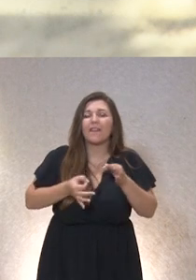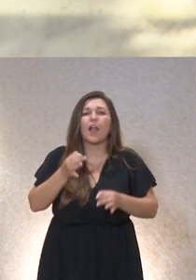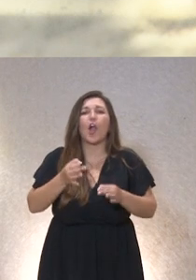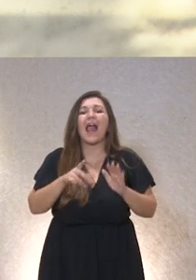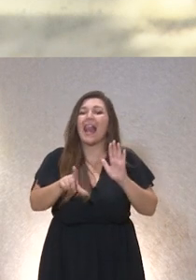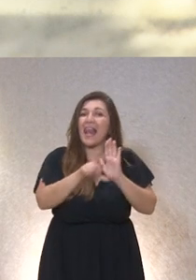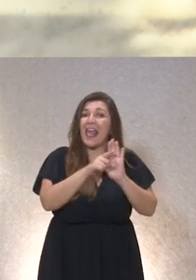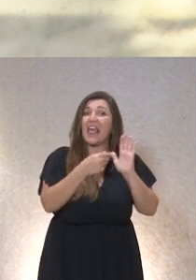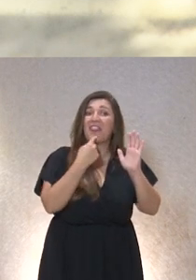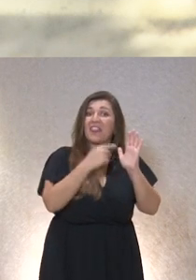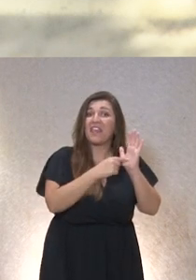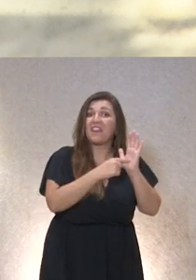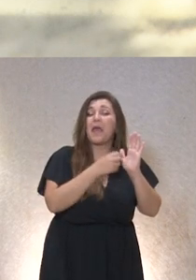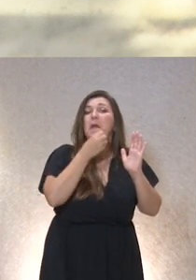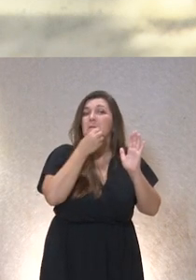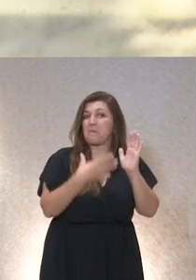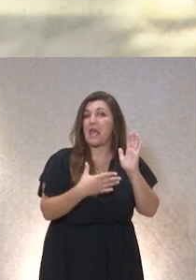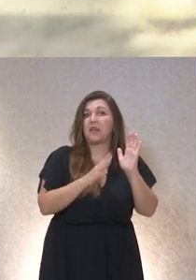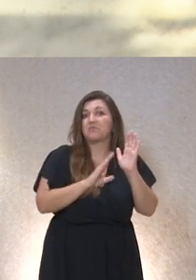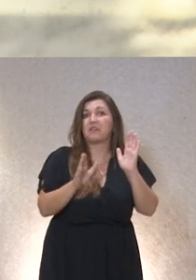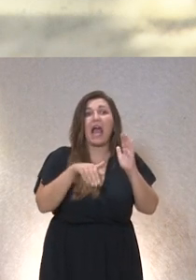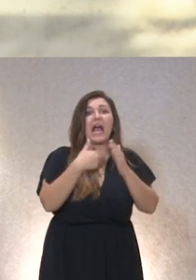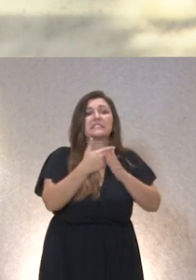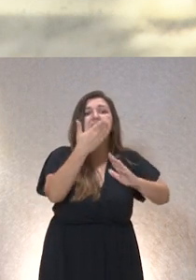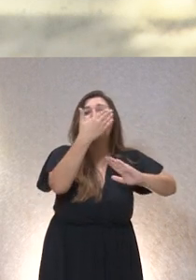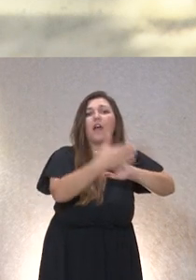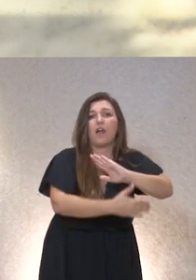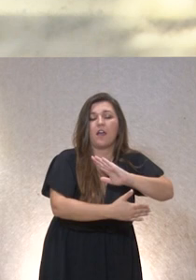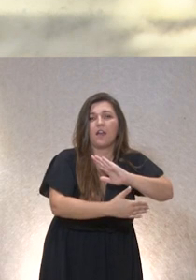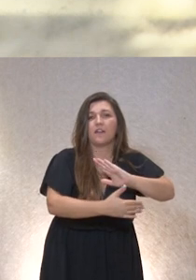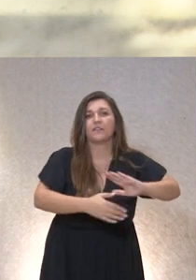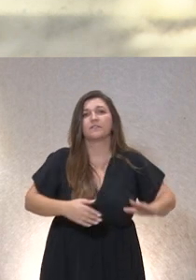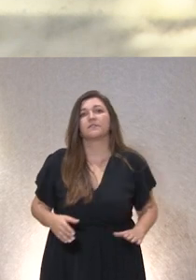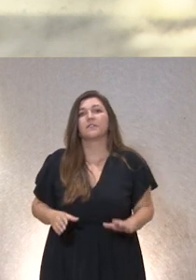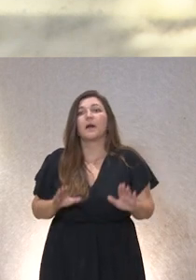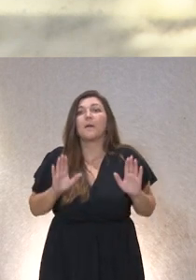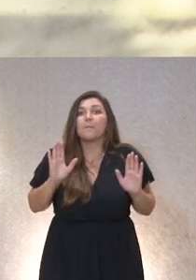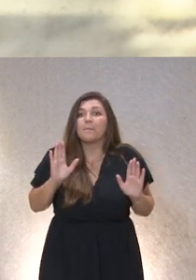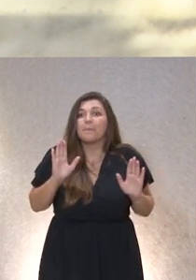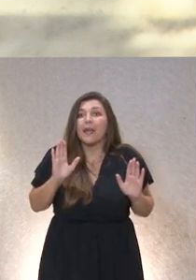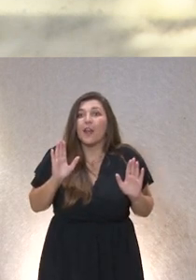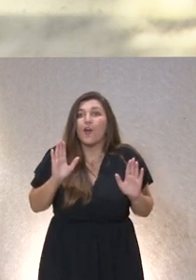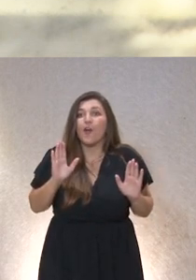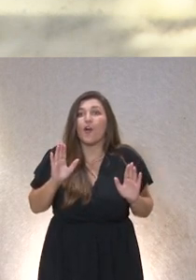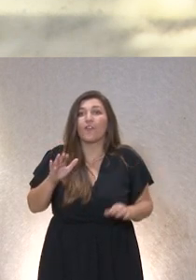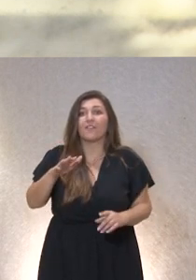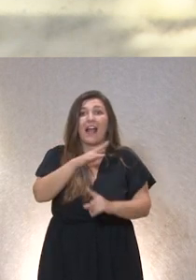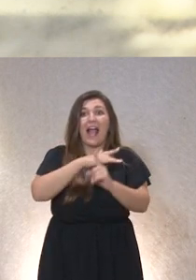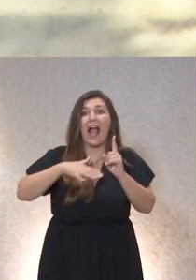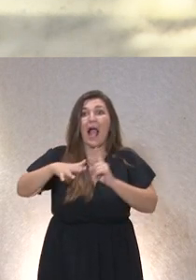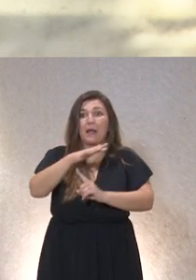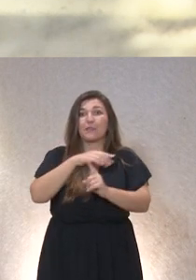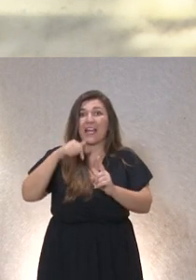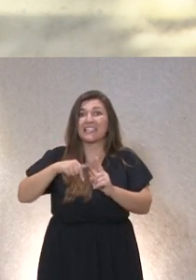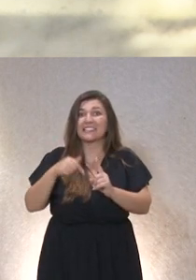está bien y dentro de la ley se puede llegar hasta donde sea y evidentemente en un ámbito como este tiene que haber